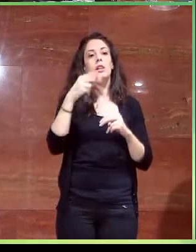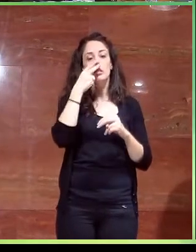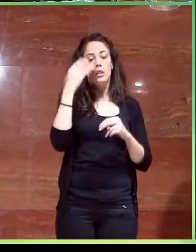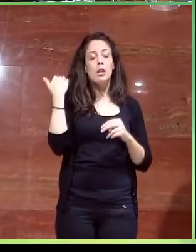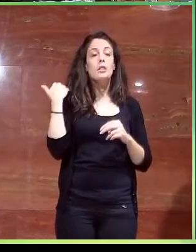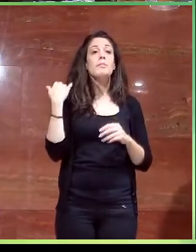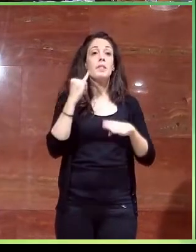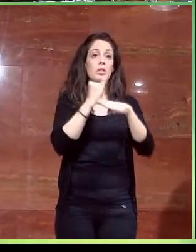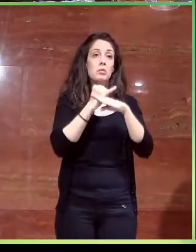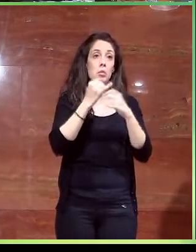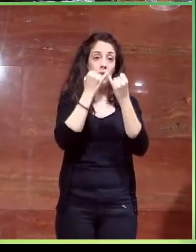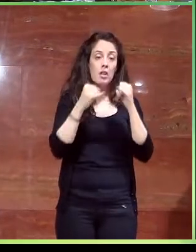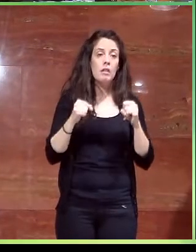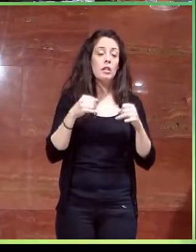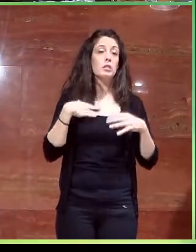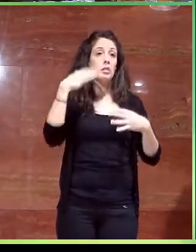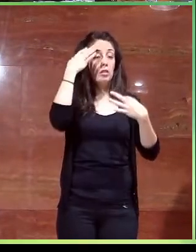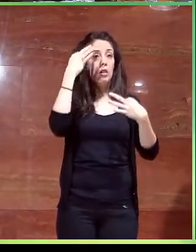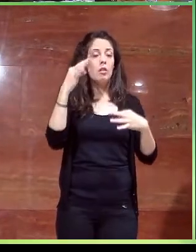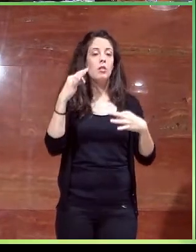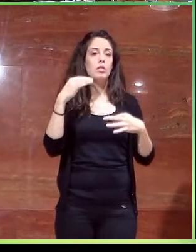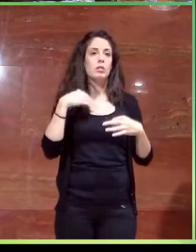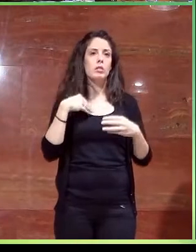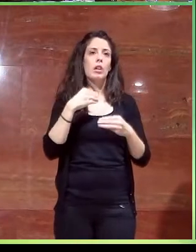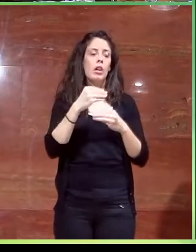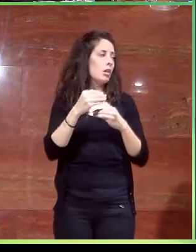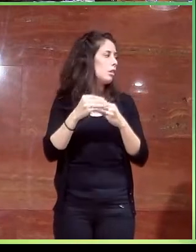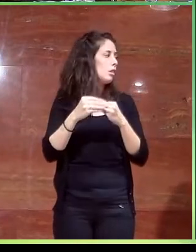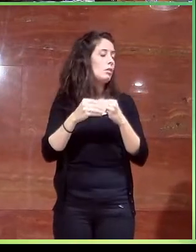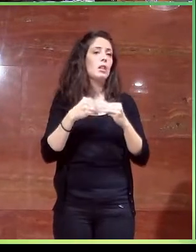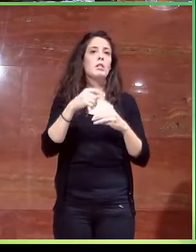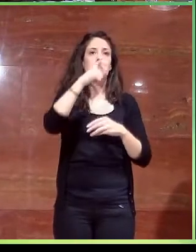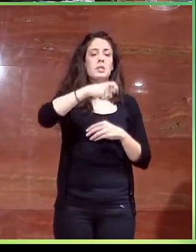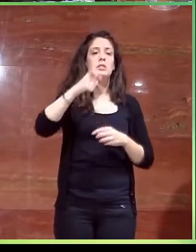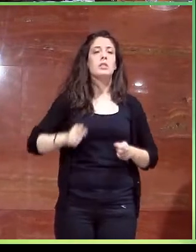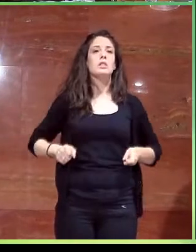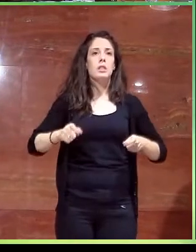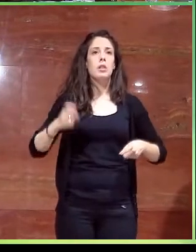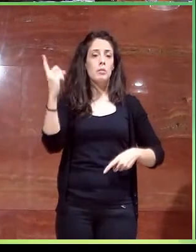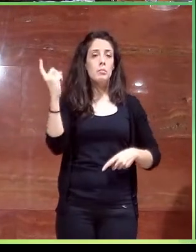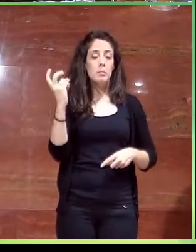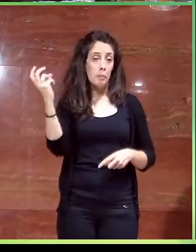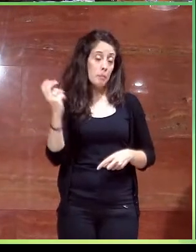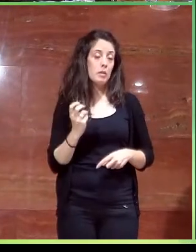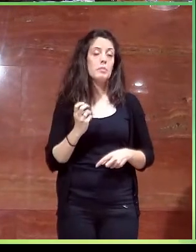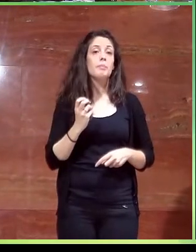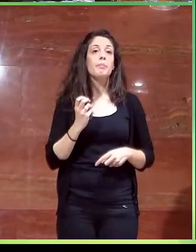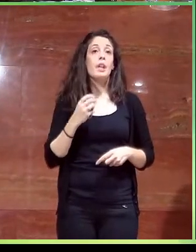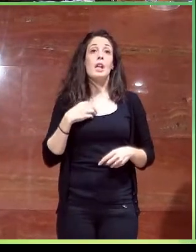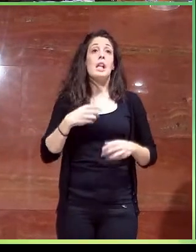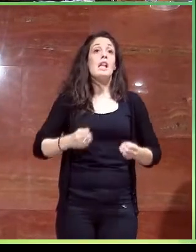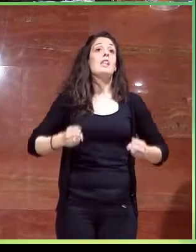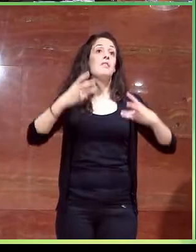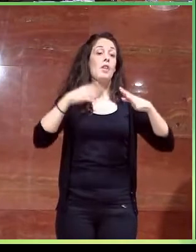Instituto y, como era lógico y tenía que ocurrir tarde o temprano, vino una persona en silla de ruedas y el edificio no es accesible, así que hubo que